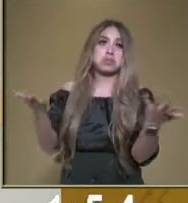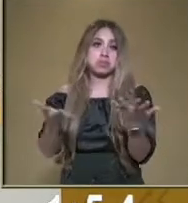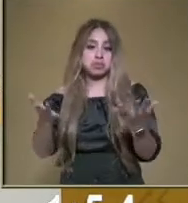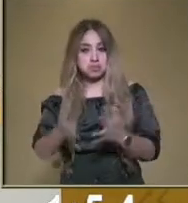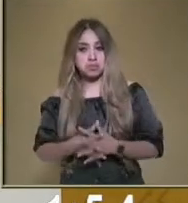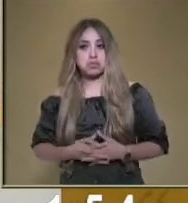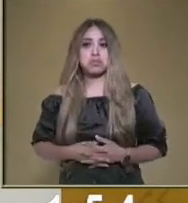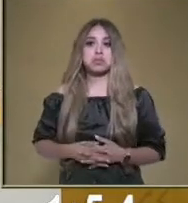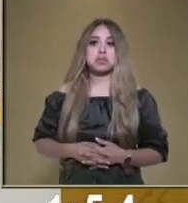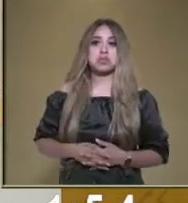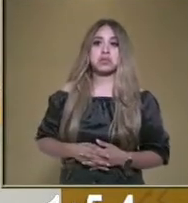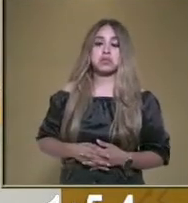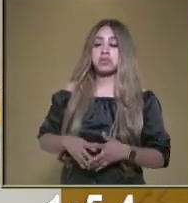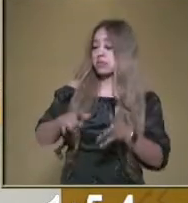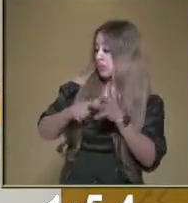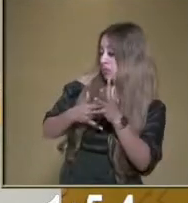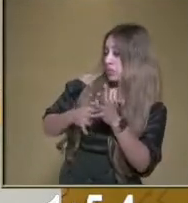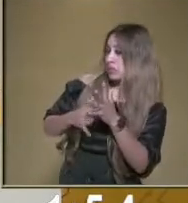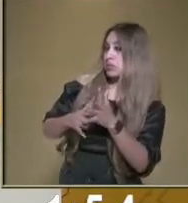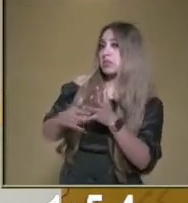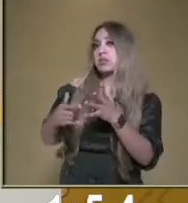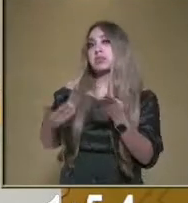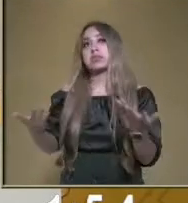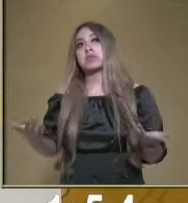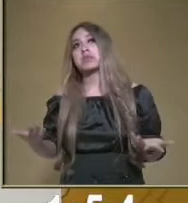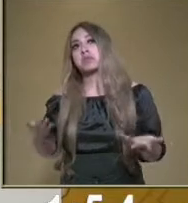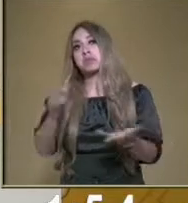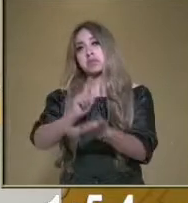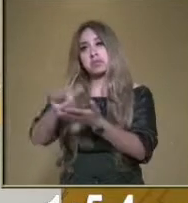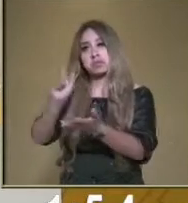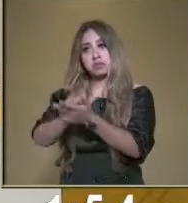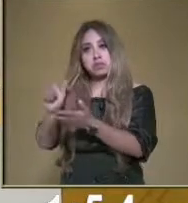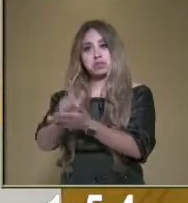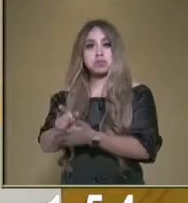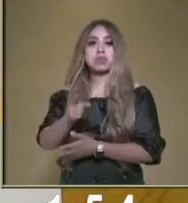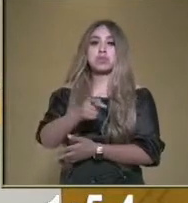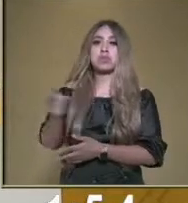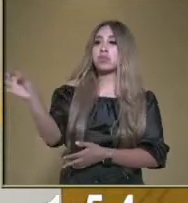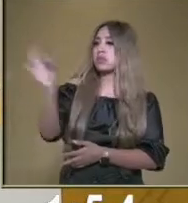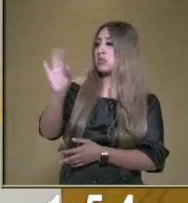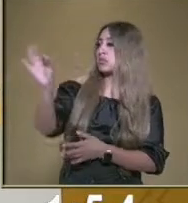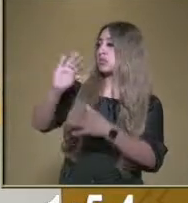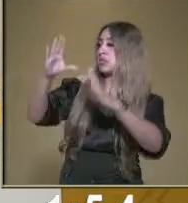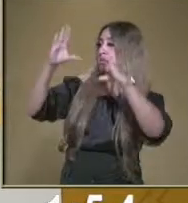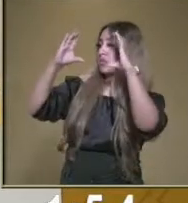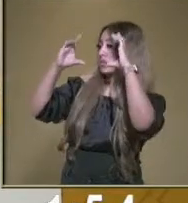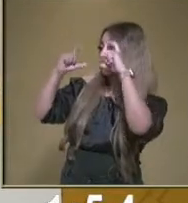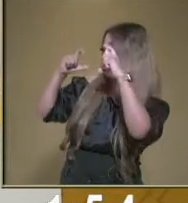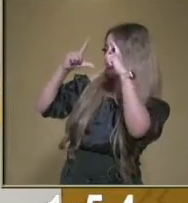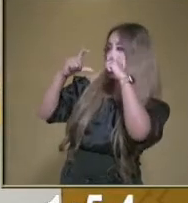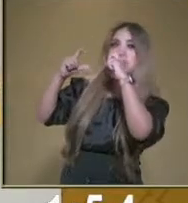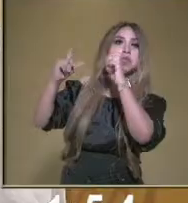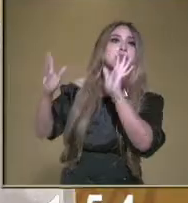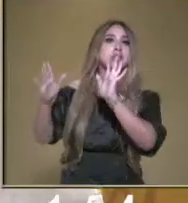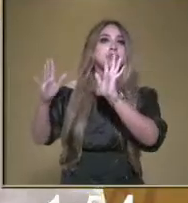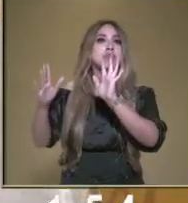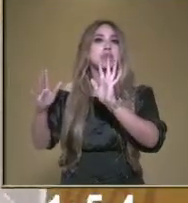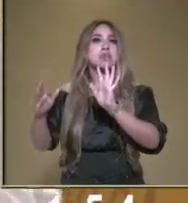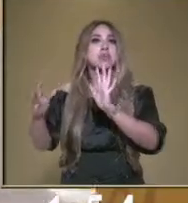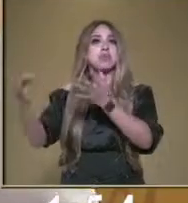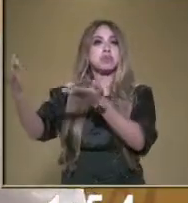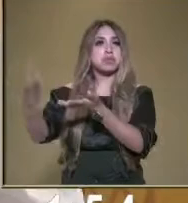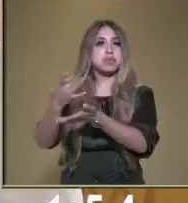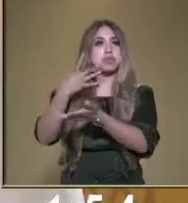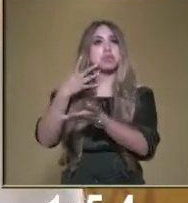o agenda de limpieza o se tomen una foto haciendo un hábito de higiene y nos lo